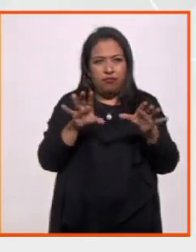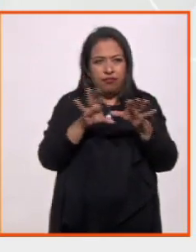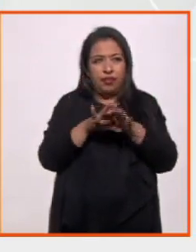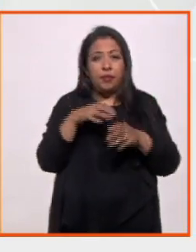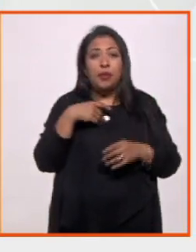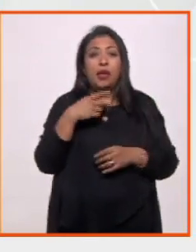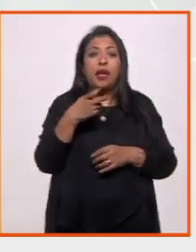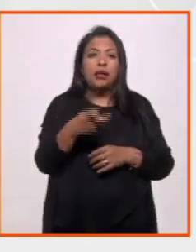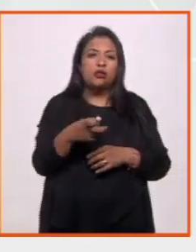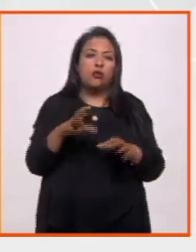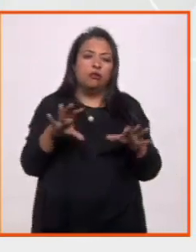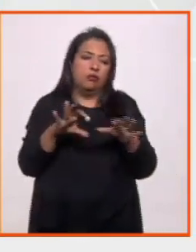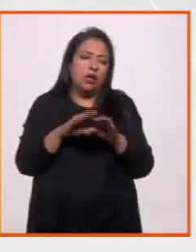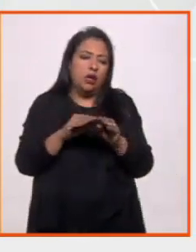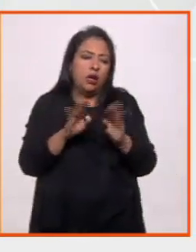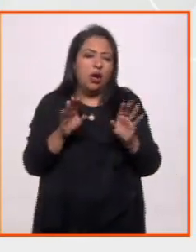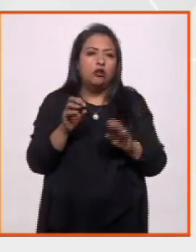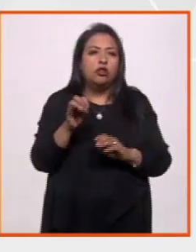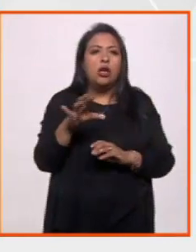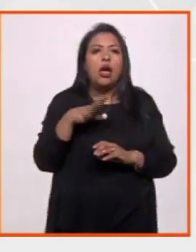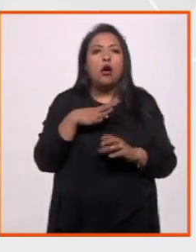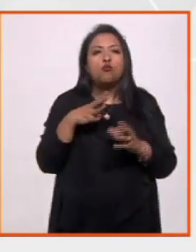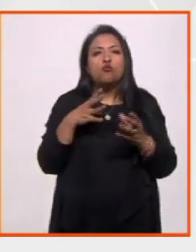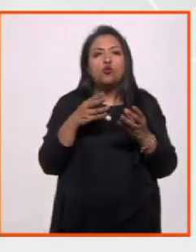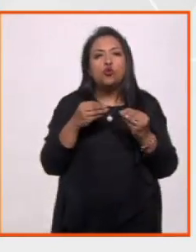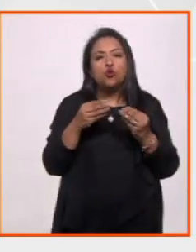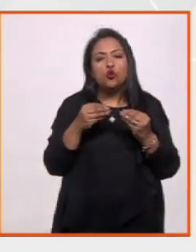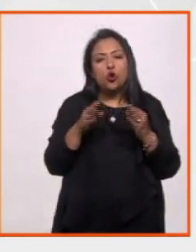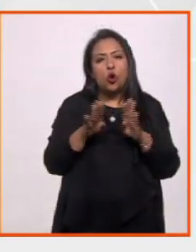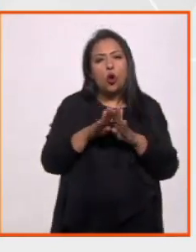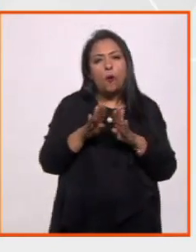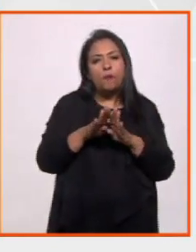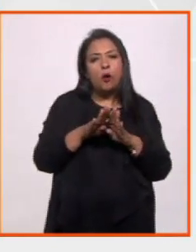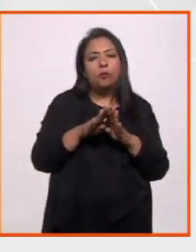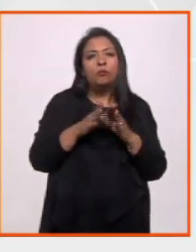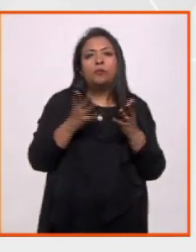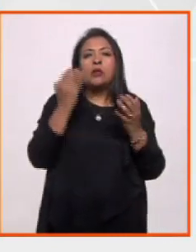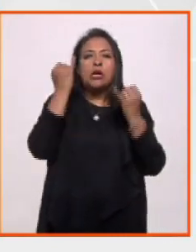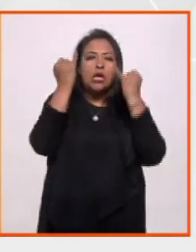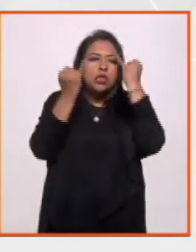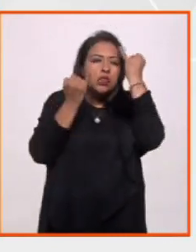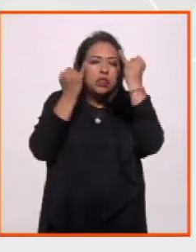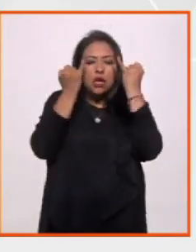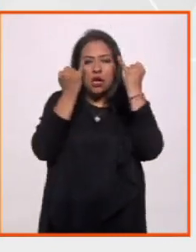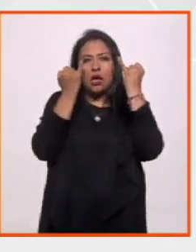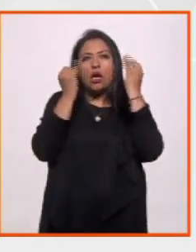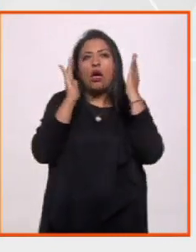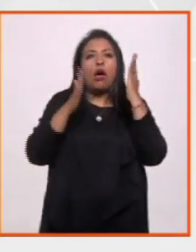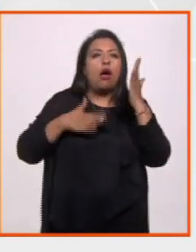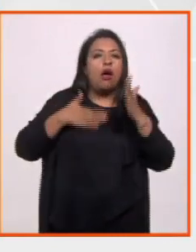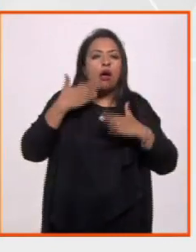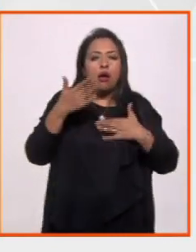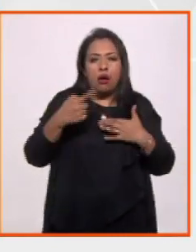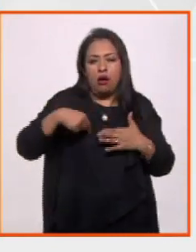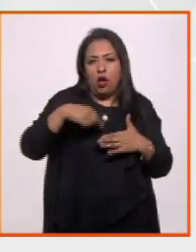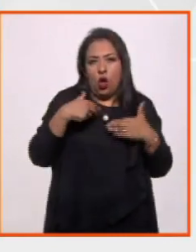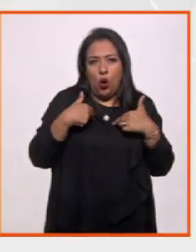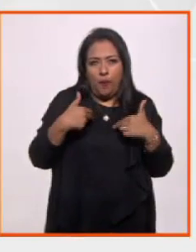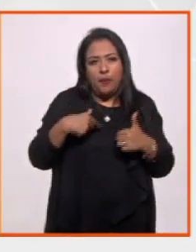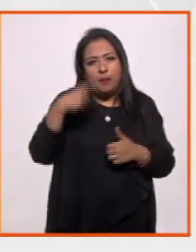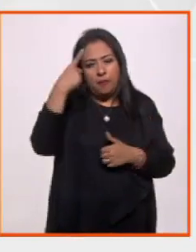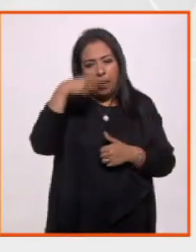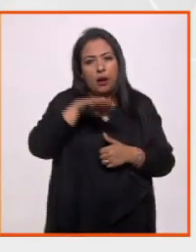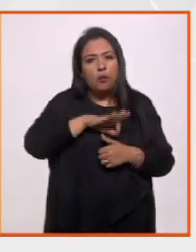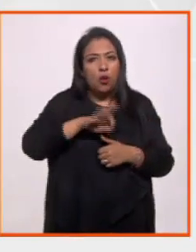Eso tiene que ver, lógico, bueno, pues con toda esta prácticamente ilusión, fantasía, aventura del hombre, para